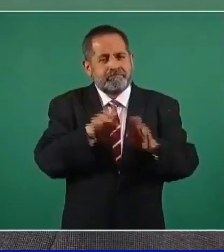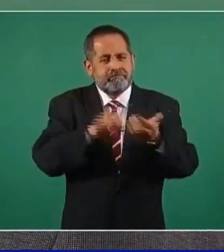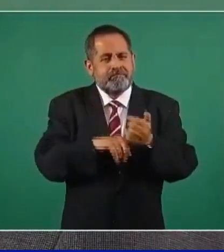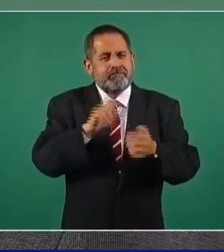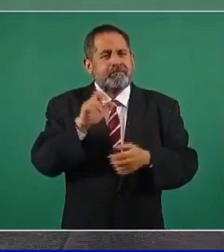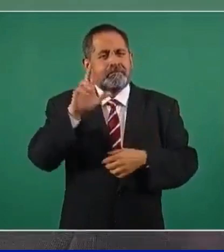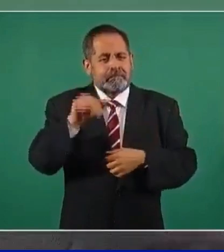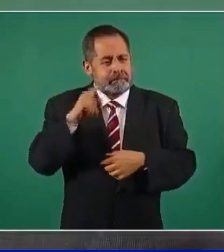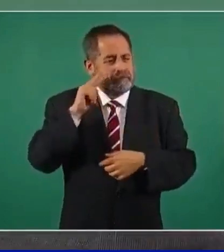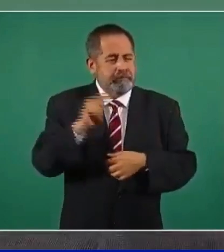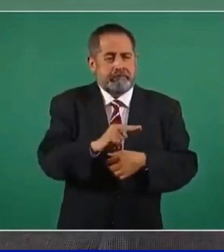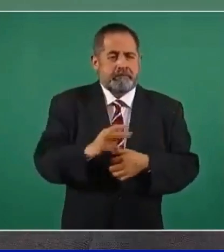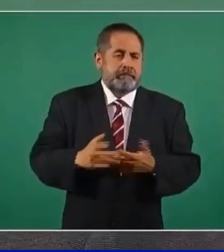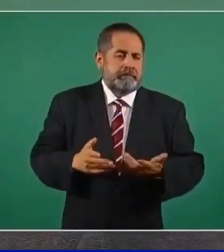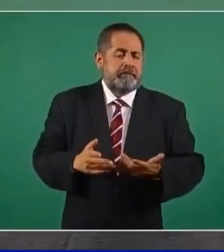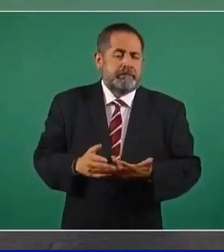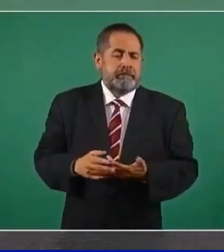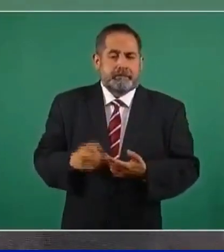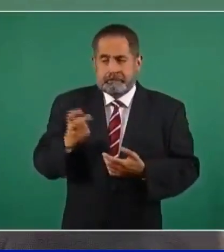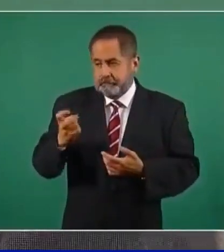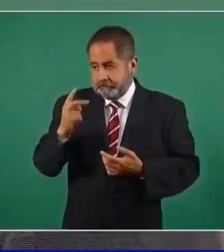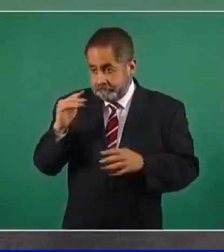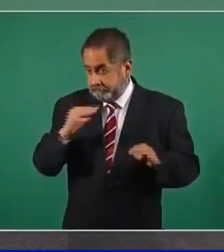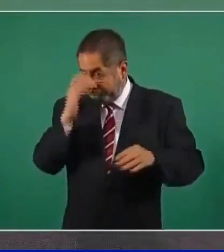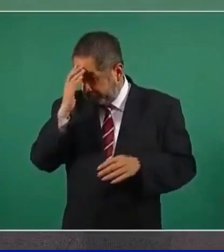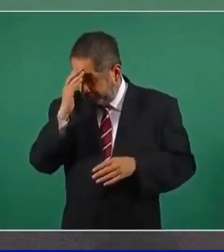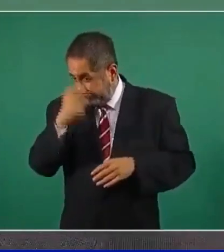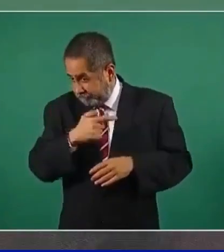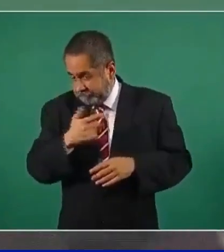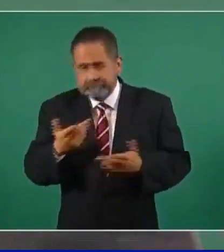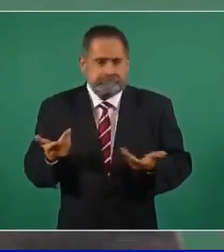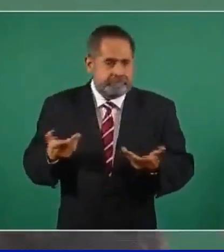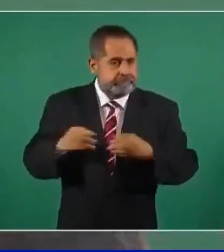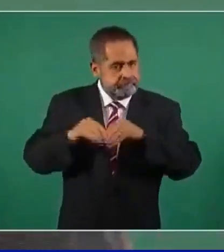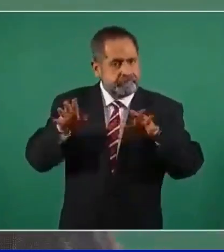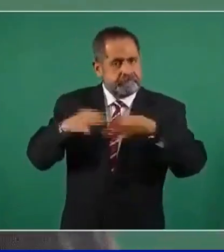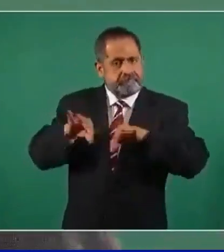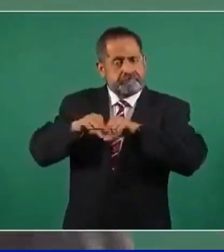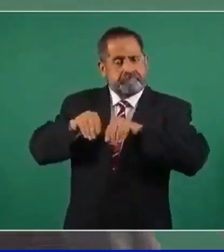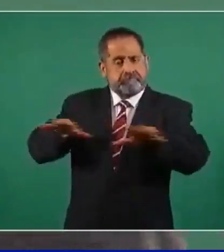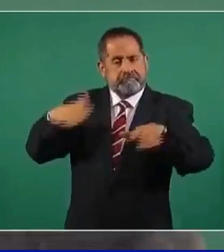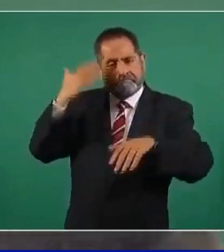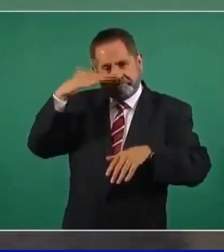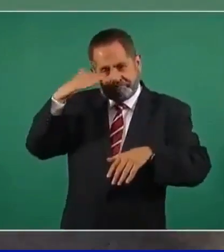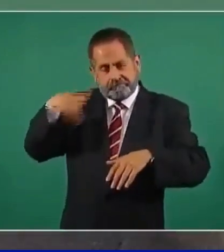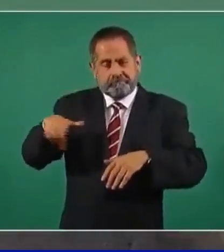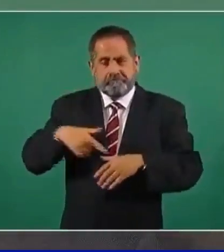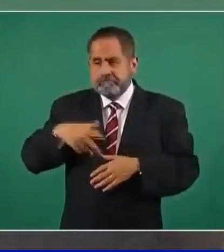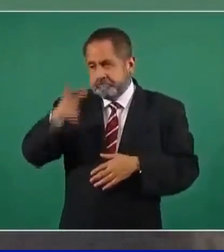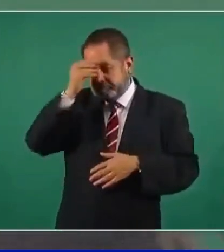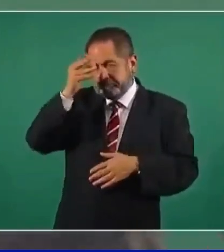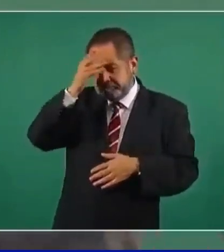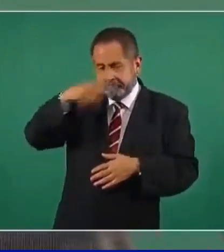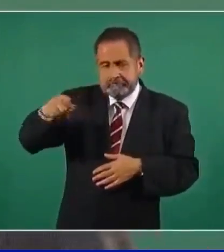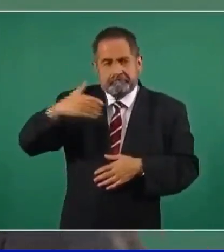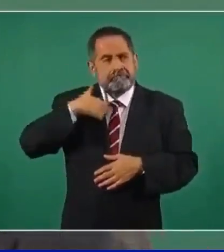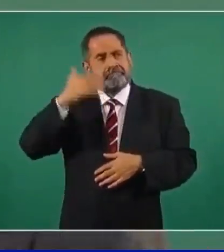porque todo eso es educativo,